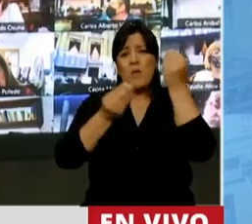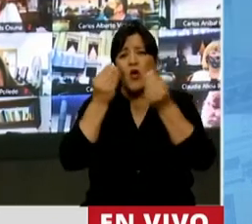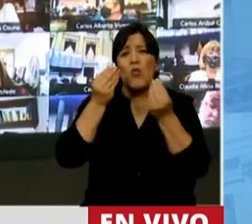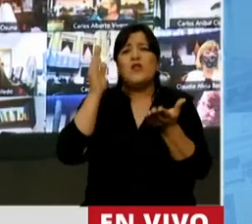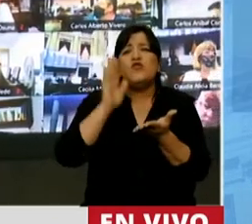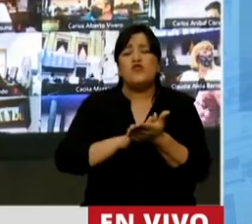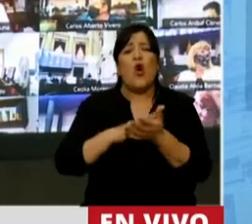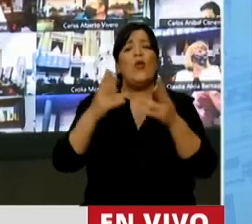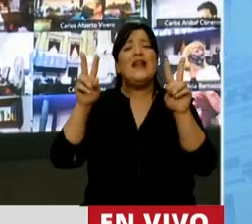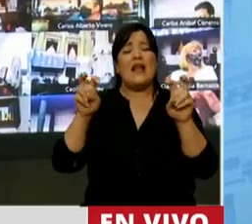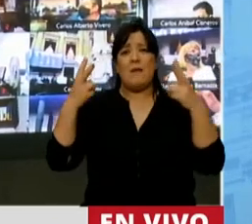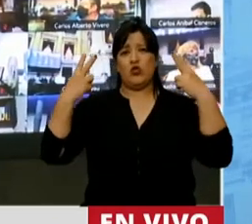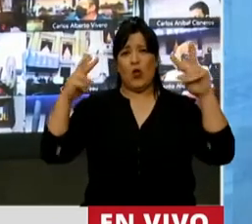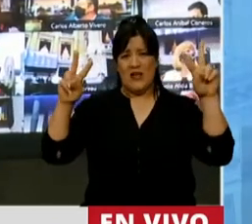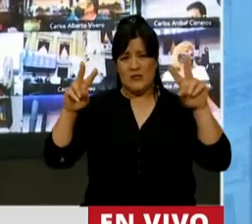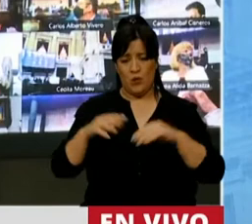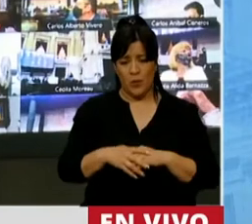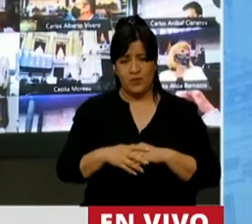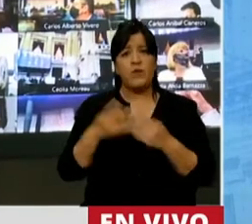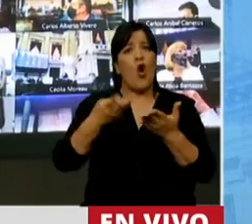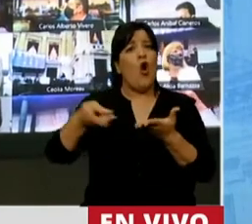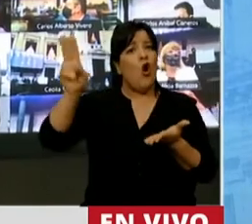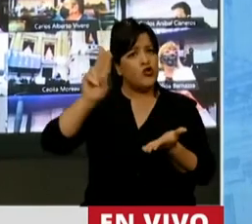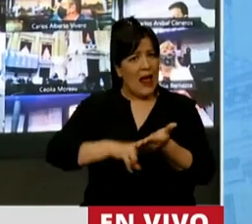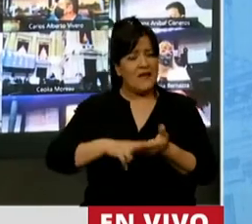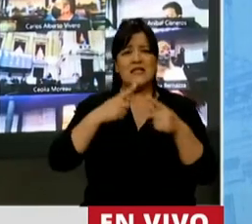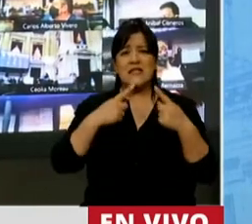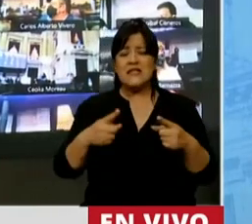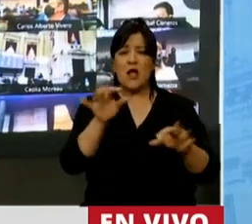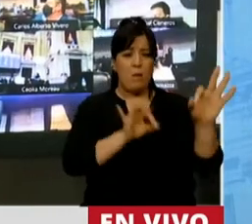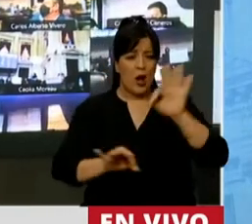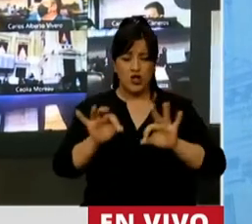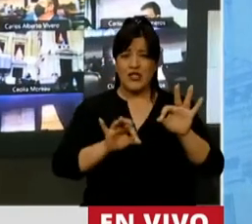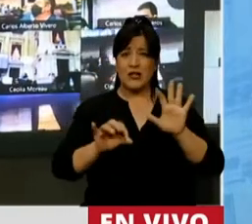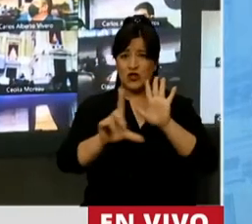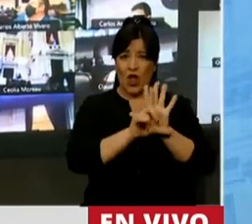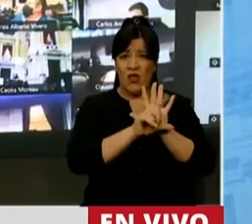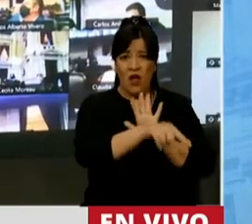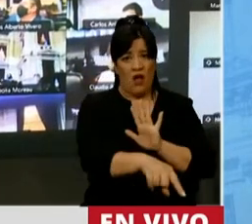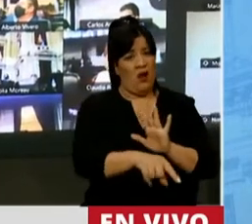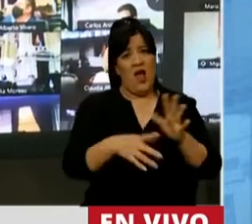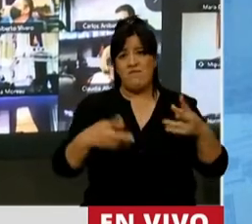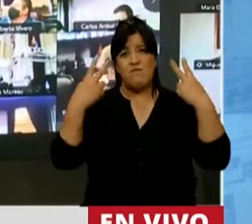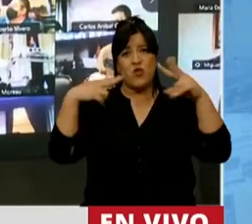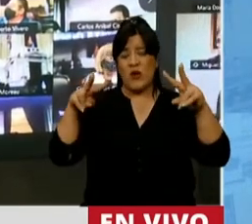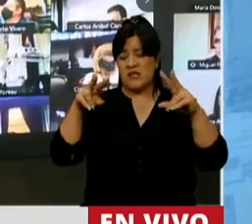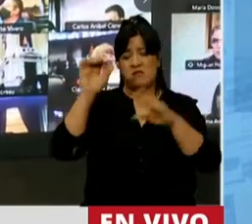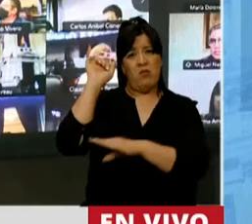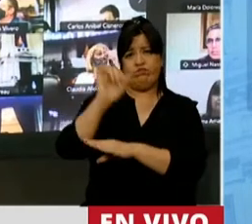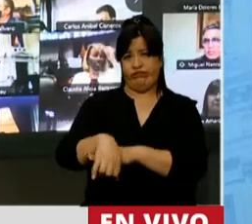con turismo. Una vez más se está planteando un proyecto de ley que no responde a las necesidades del turismo.